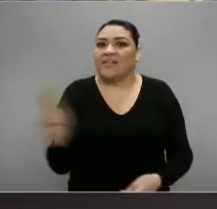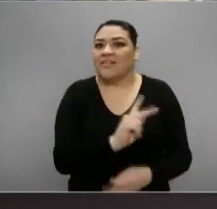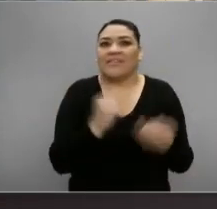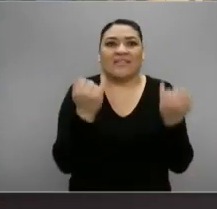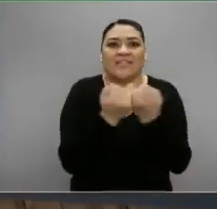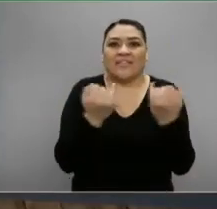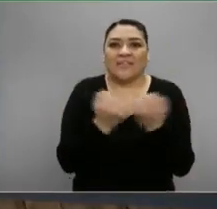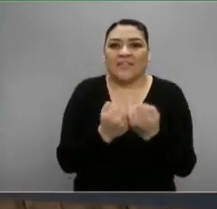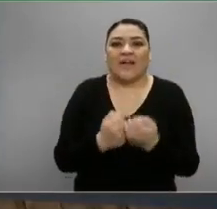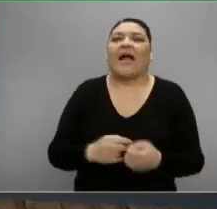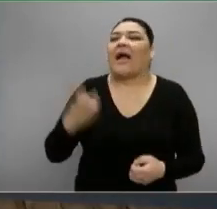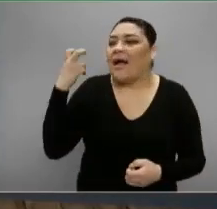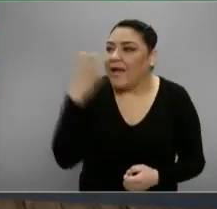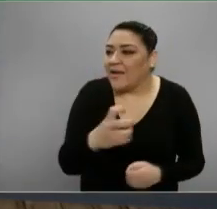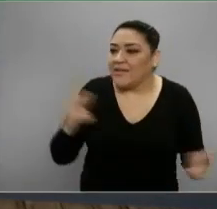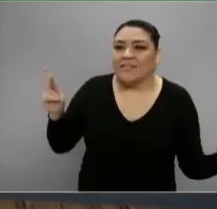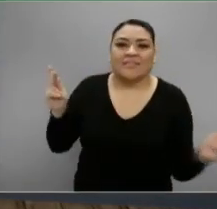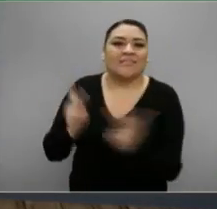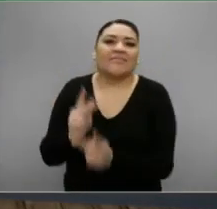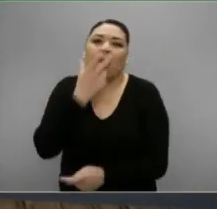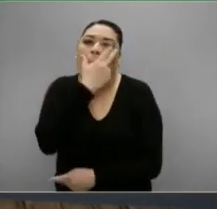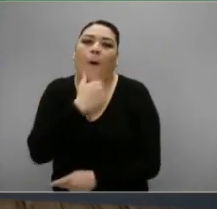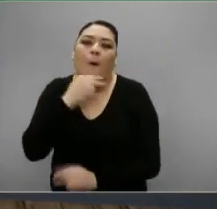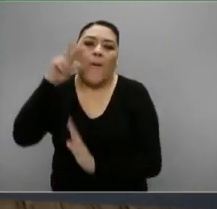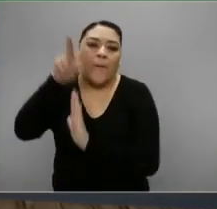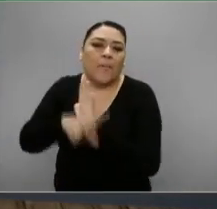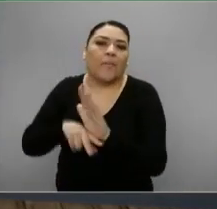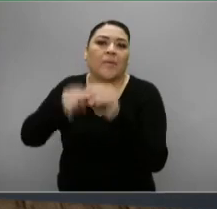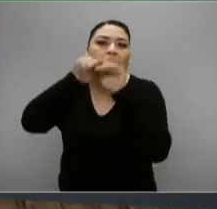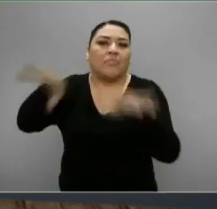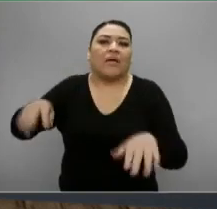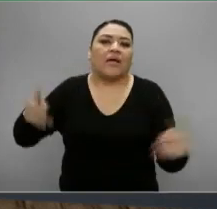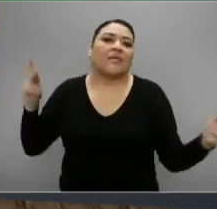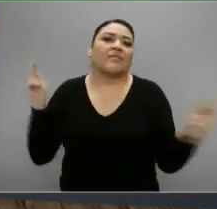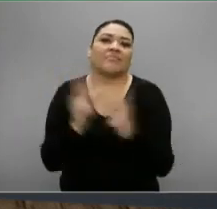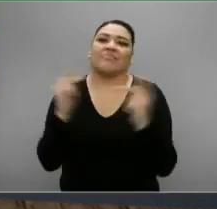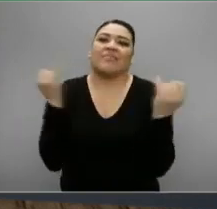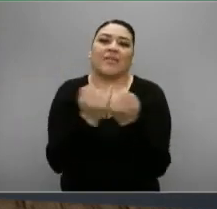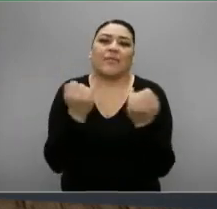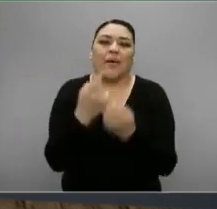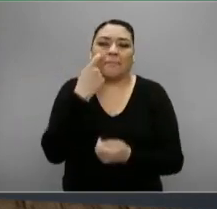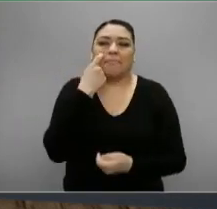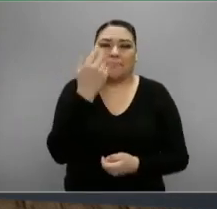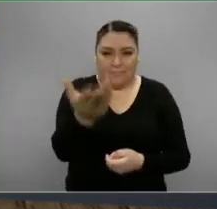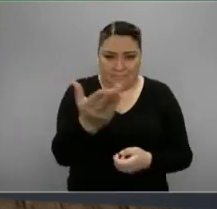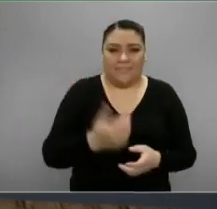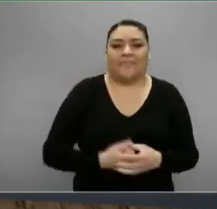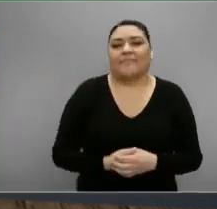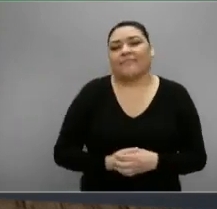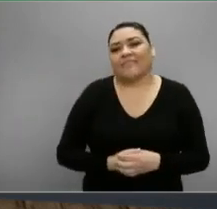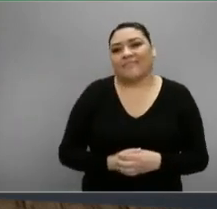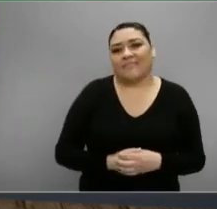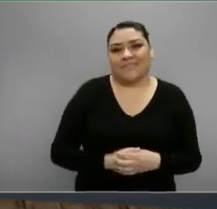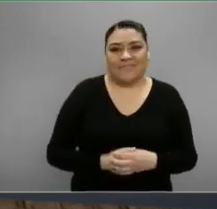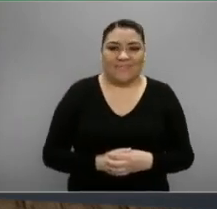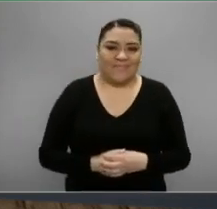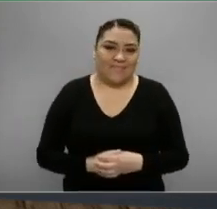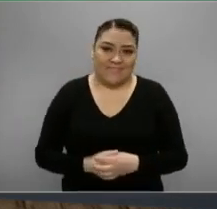sea parcial, pero sí está diciéndolo. Claro. Entonces, a ver, Jaime Bonilla lo dijo. Vamos a escucharlo, lo que dijo.